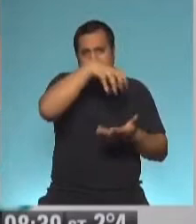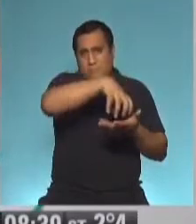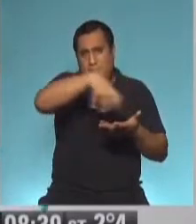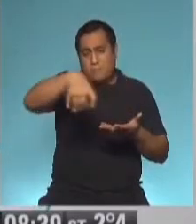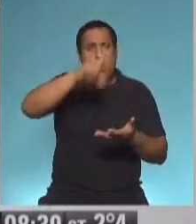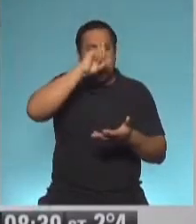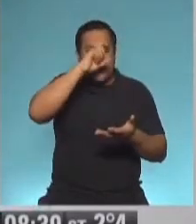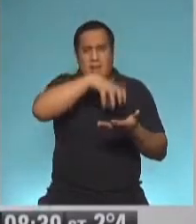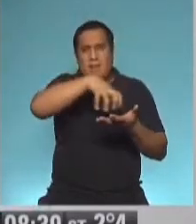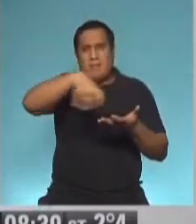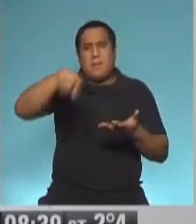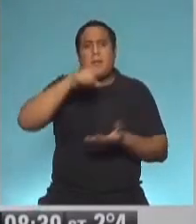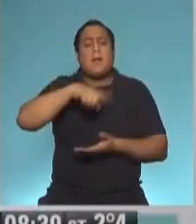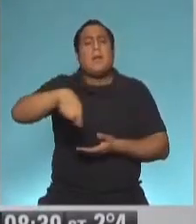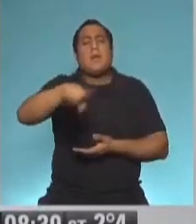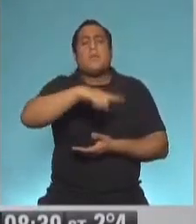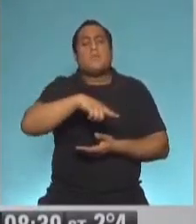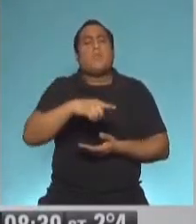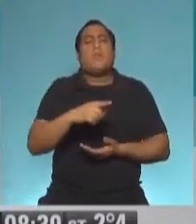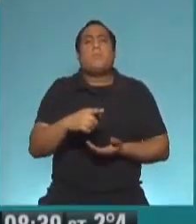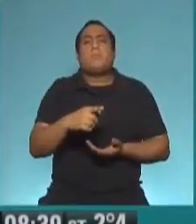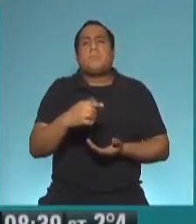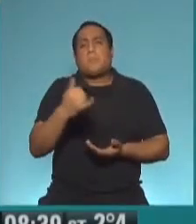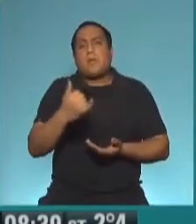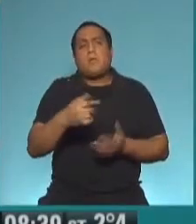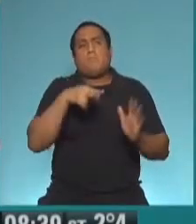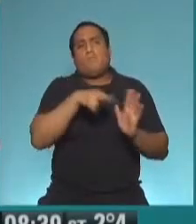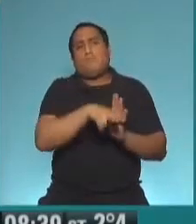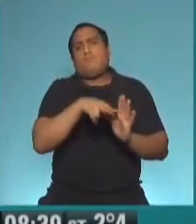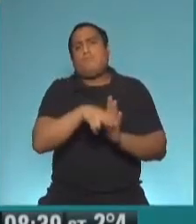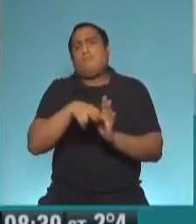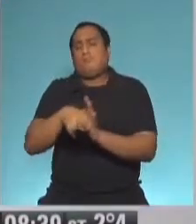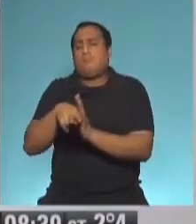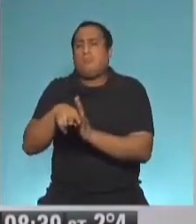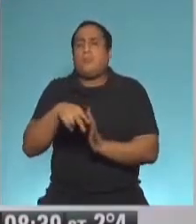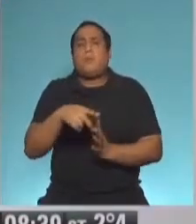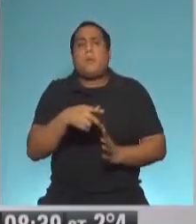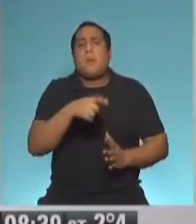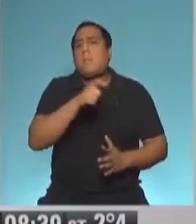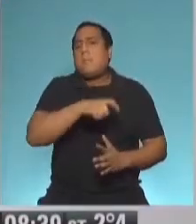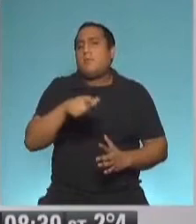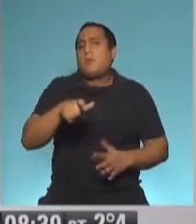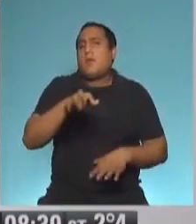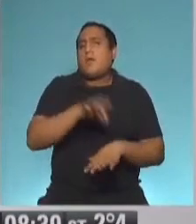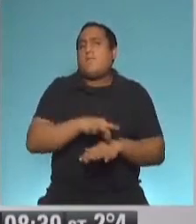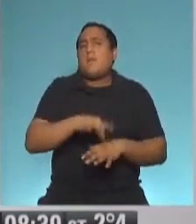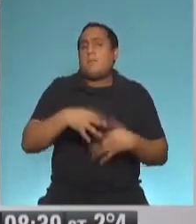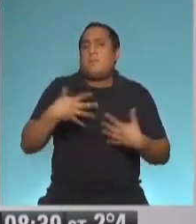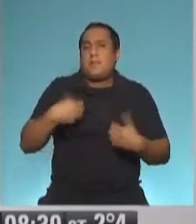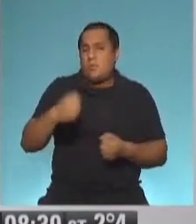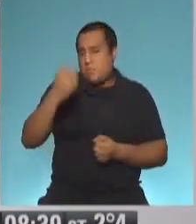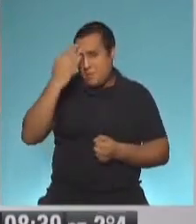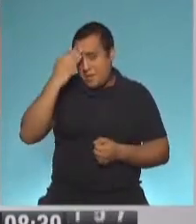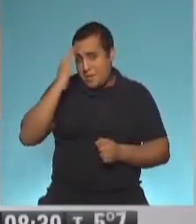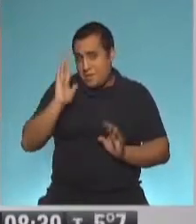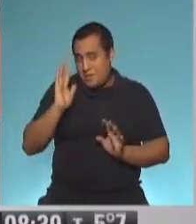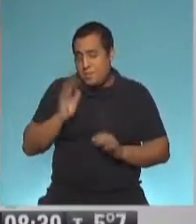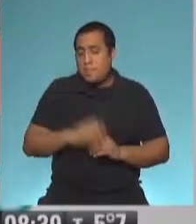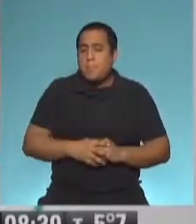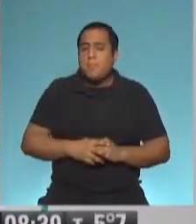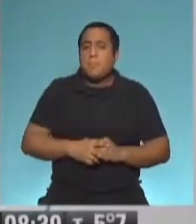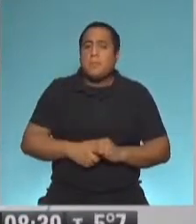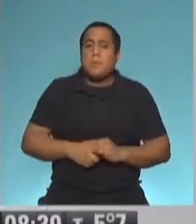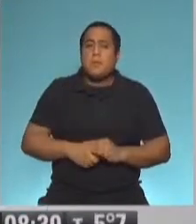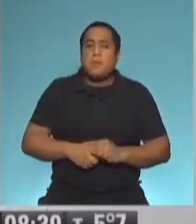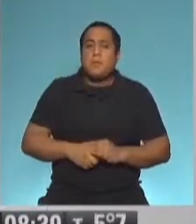que tomamos como ejemplo que tienen internados nada más pacientes con problemas de salud mental. Y la verdad que